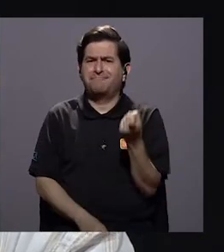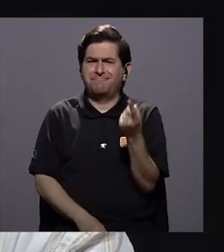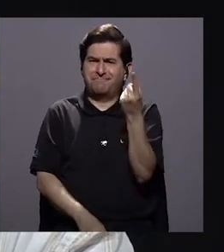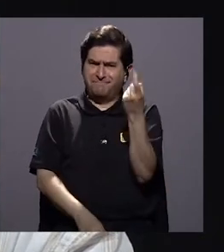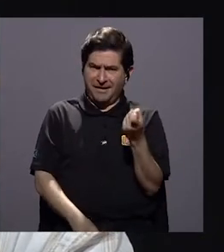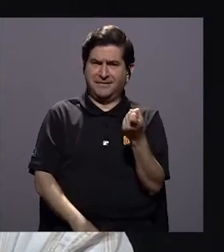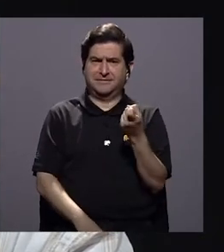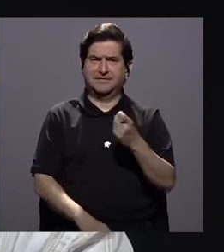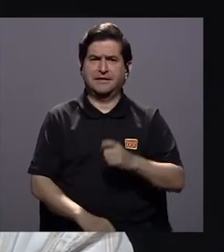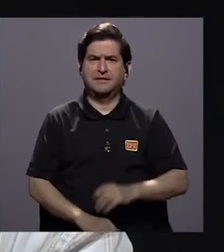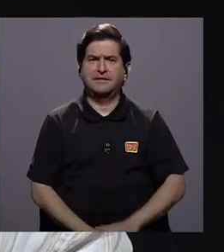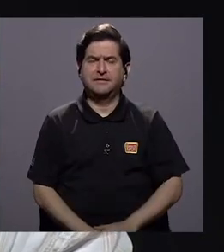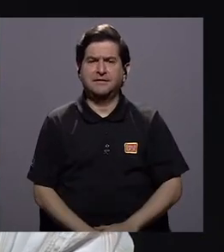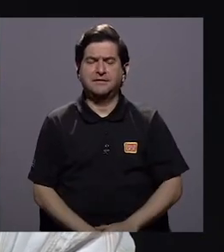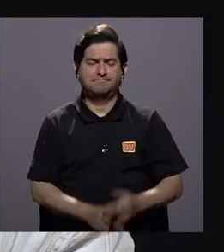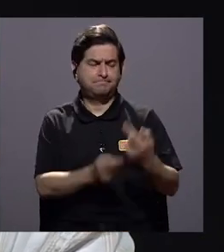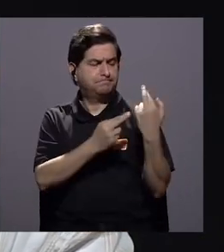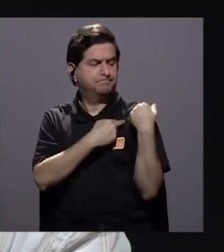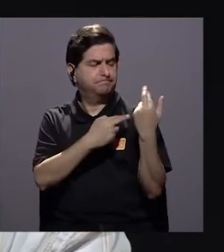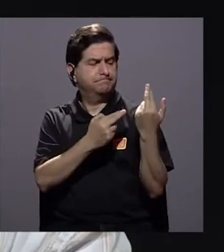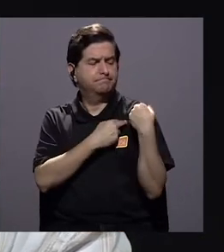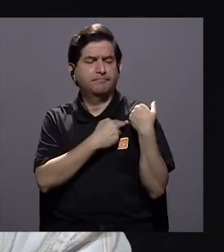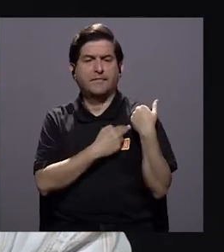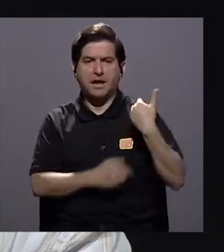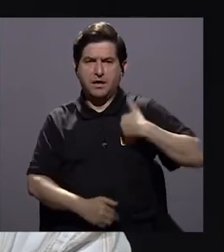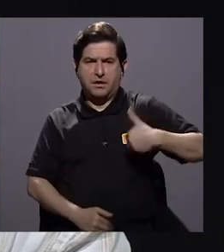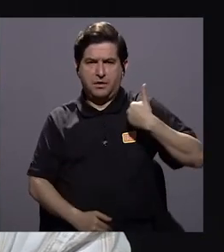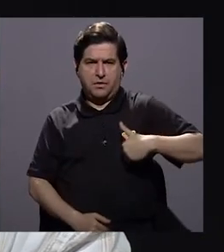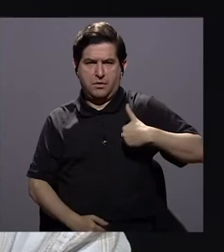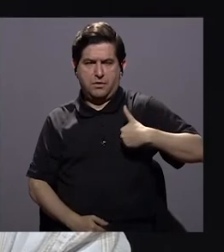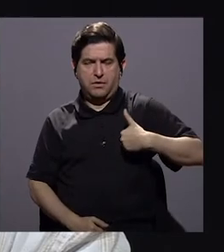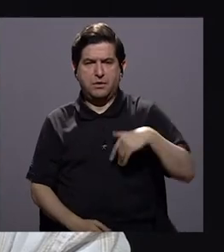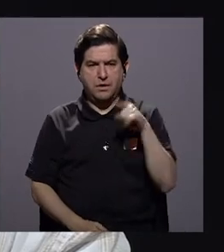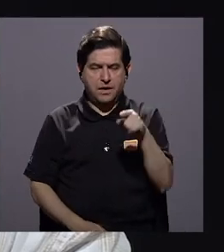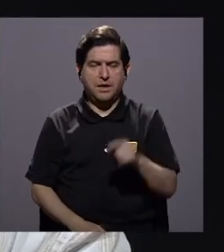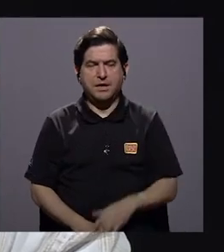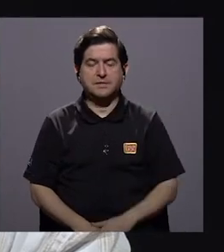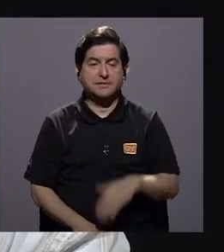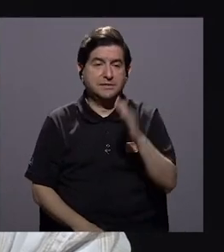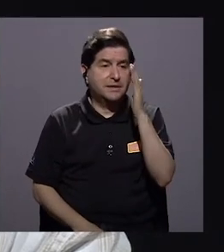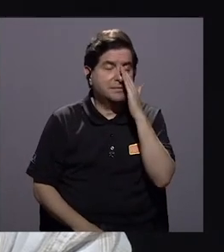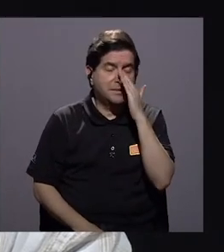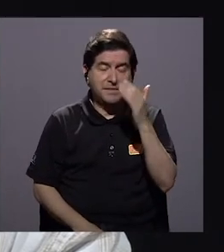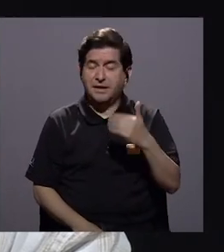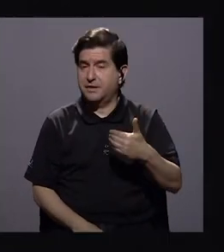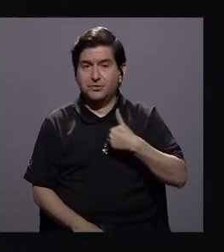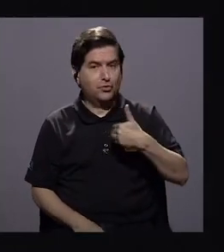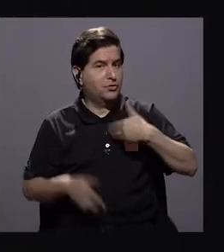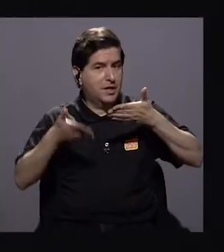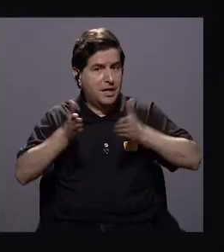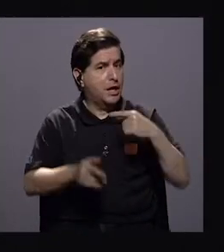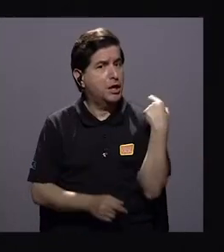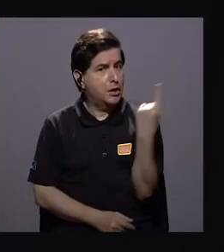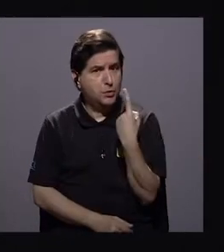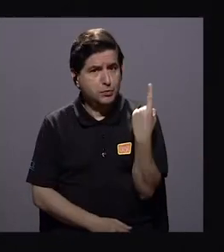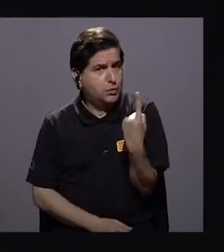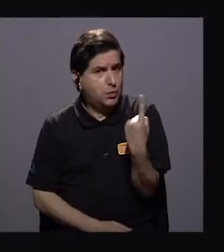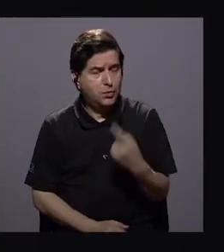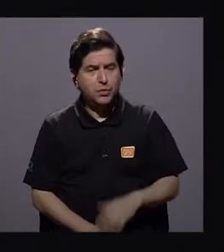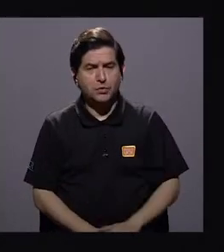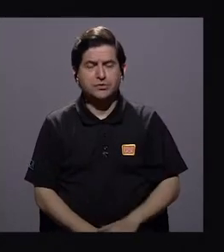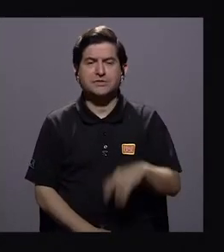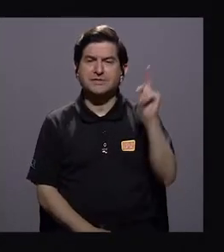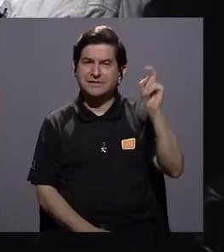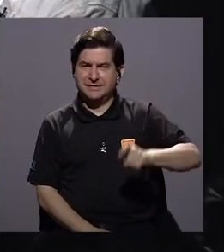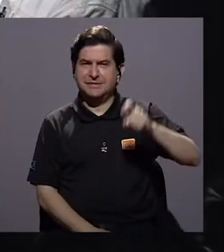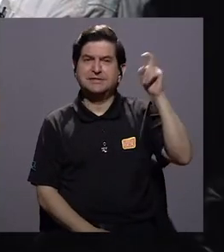faltado también la responsabilidad del varón en estas madres que no tuvieron a sus hijos solos. Yo creo que sí